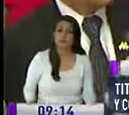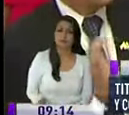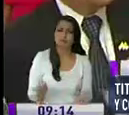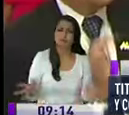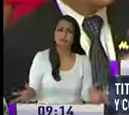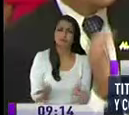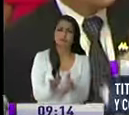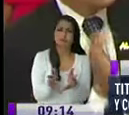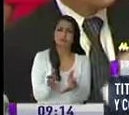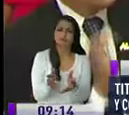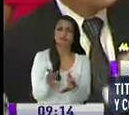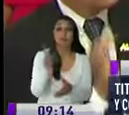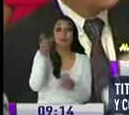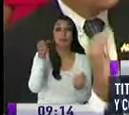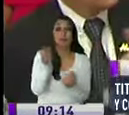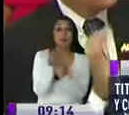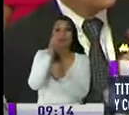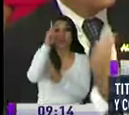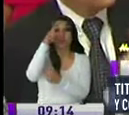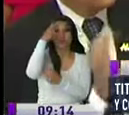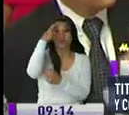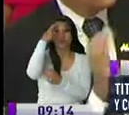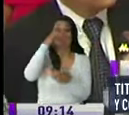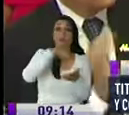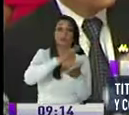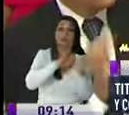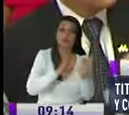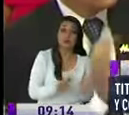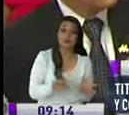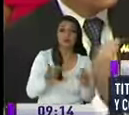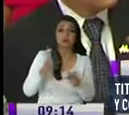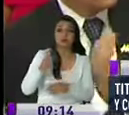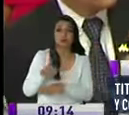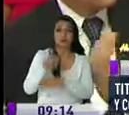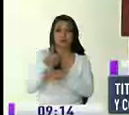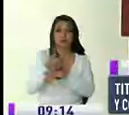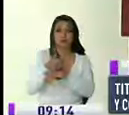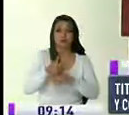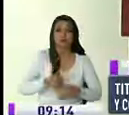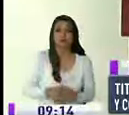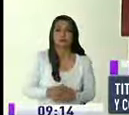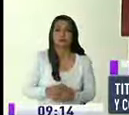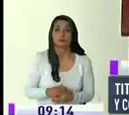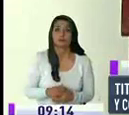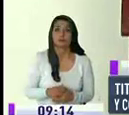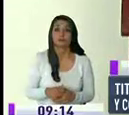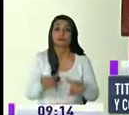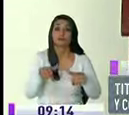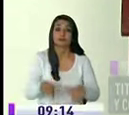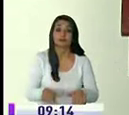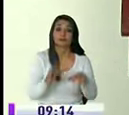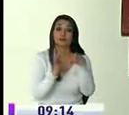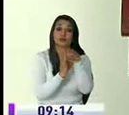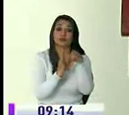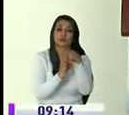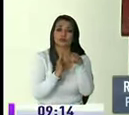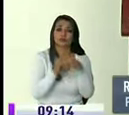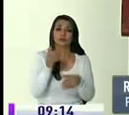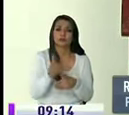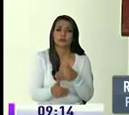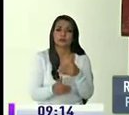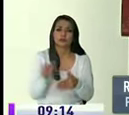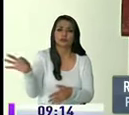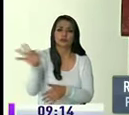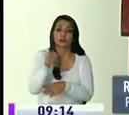al co-gobierno entre la sociedad y las autoridades sepan que aquí no solo se hace un proceso de